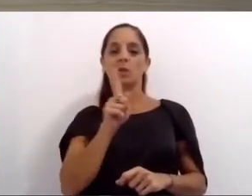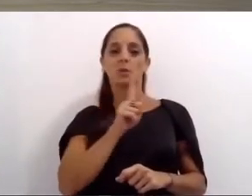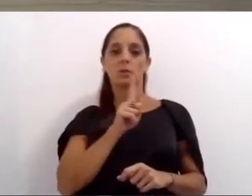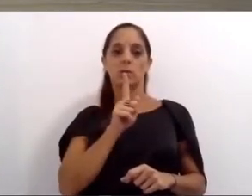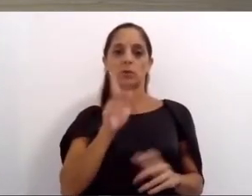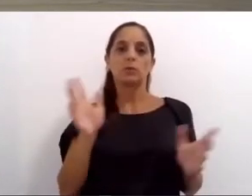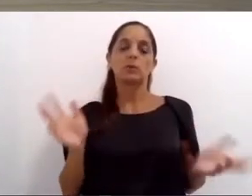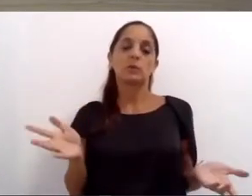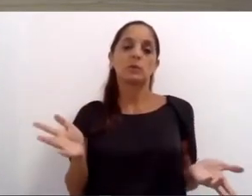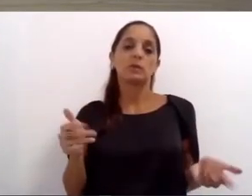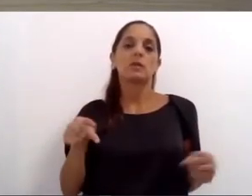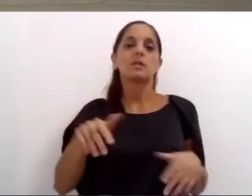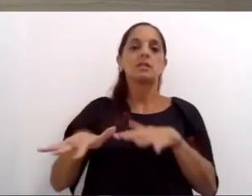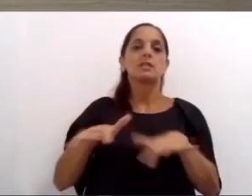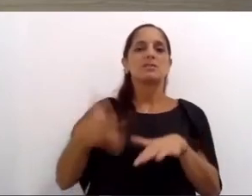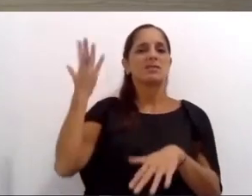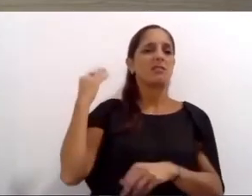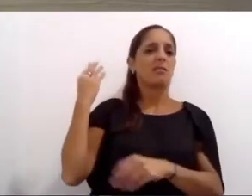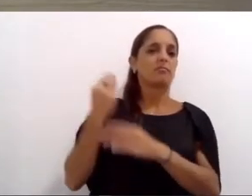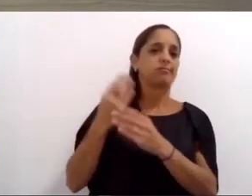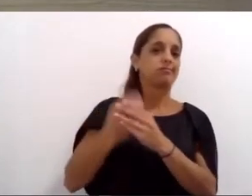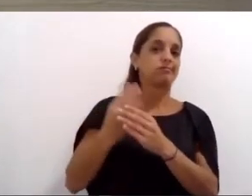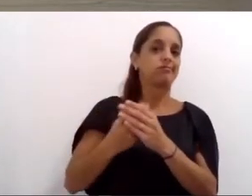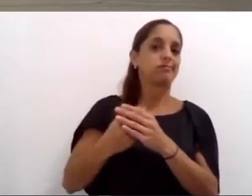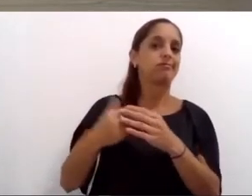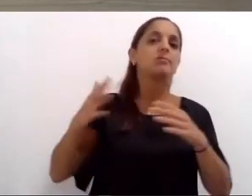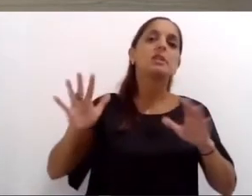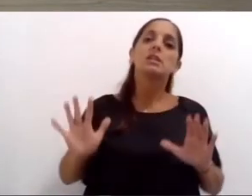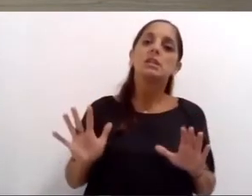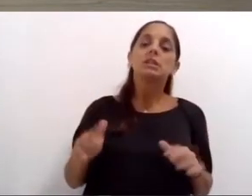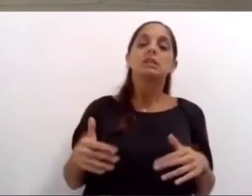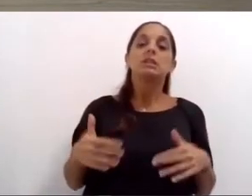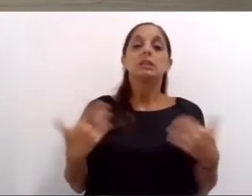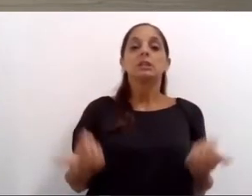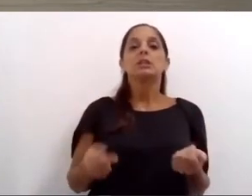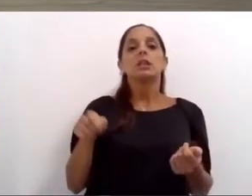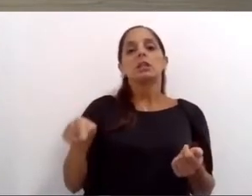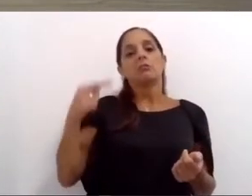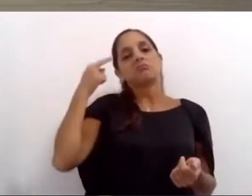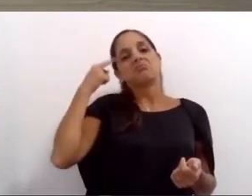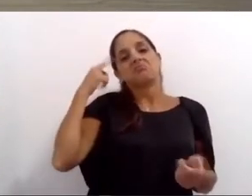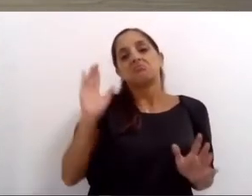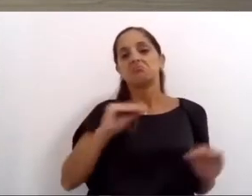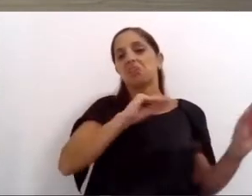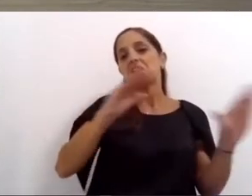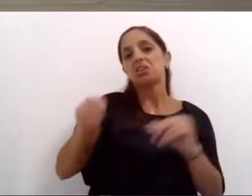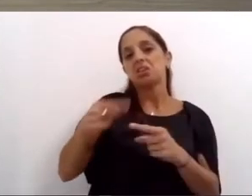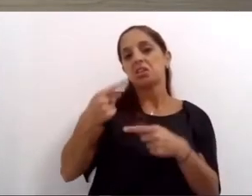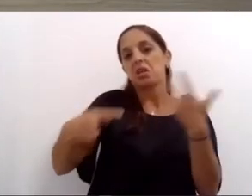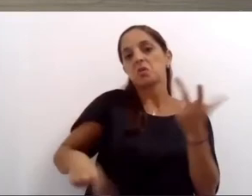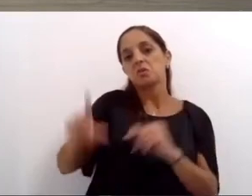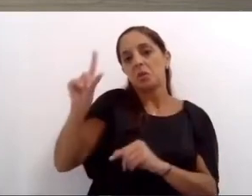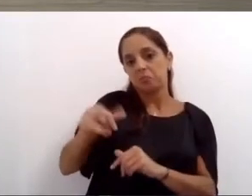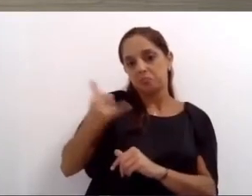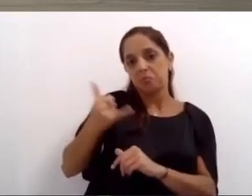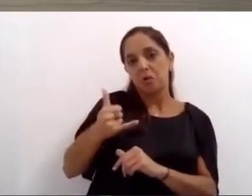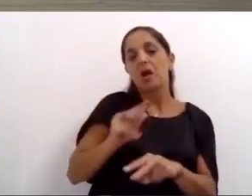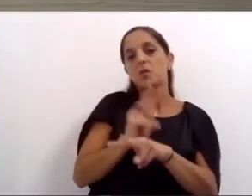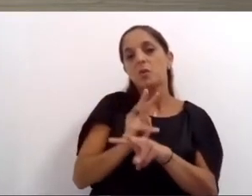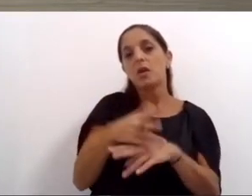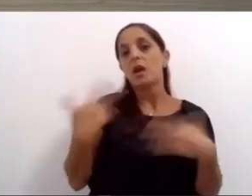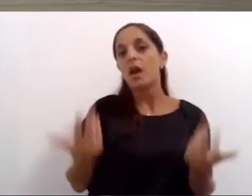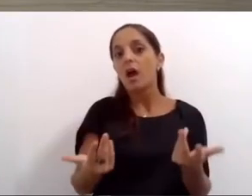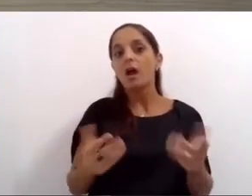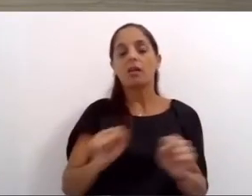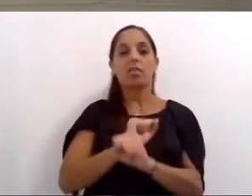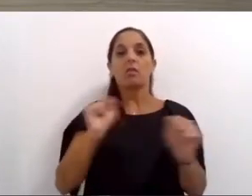nosotros sincerar esa situación prefiero que alguien me critique por cuidar lo poco que tenemos a seguir mal administrando y que un día la